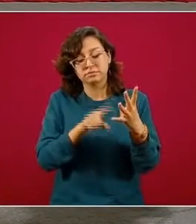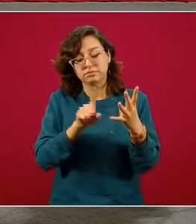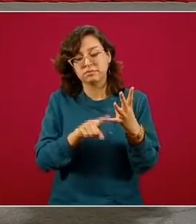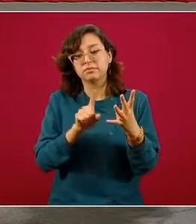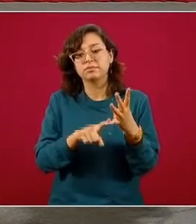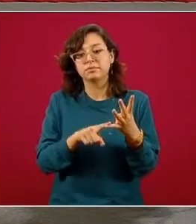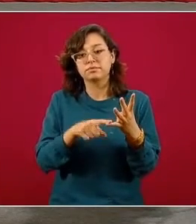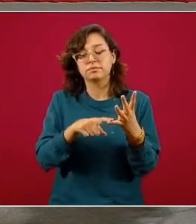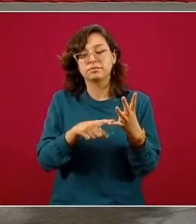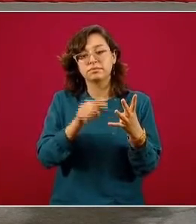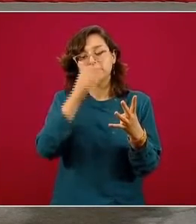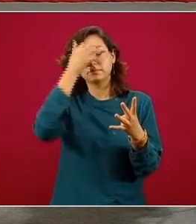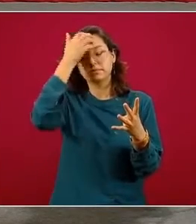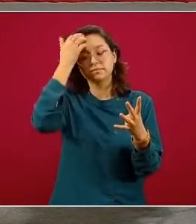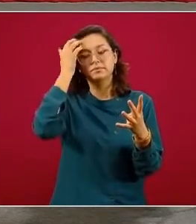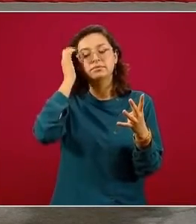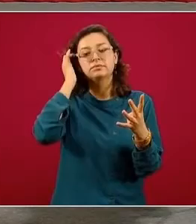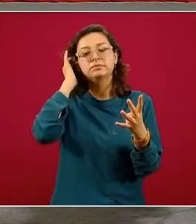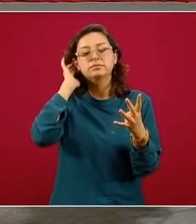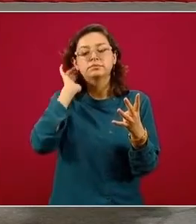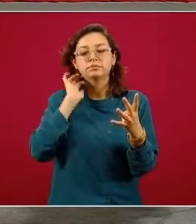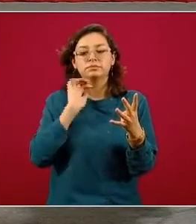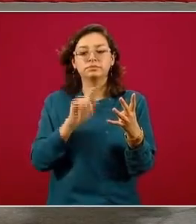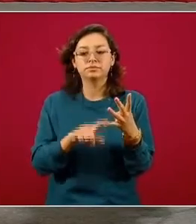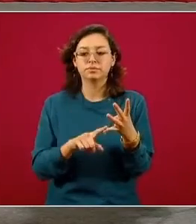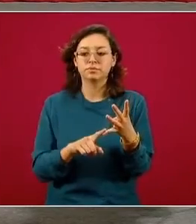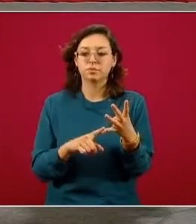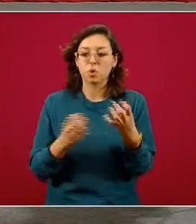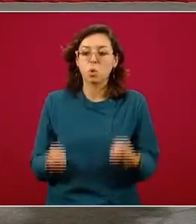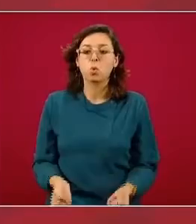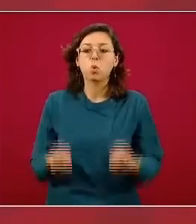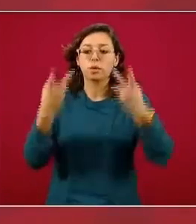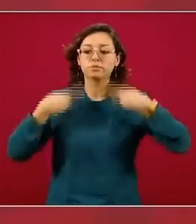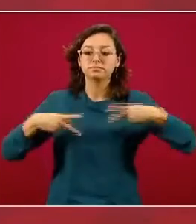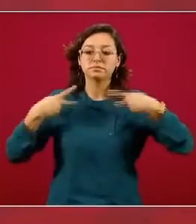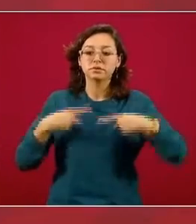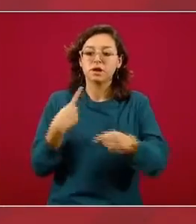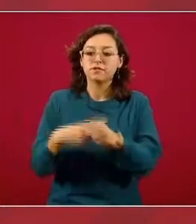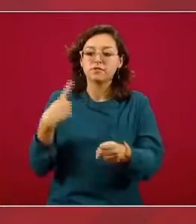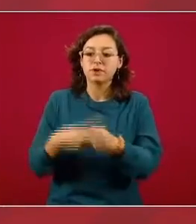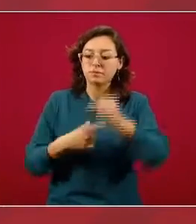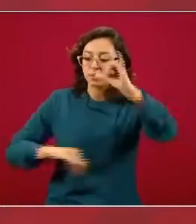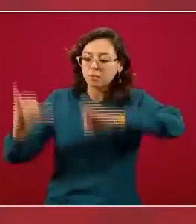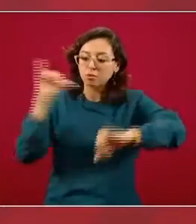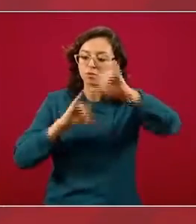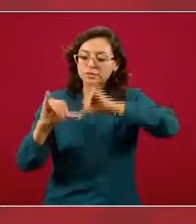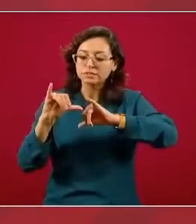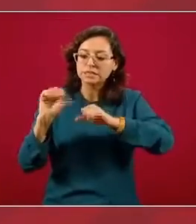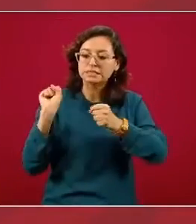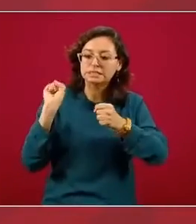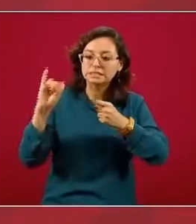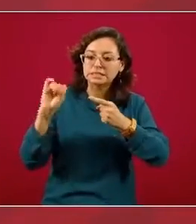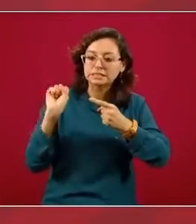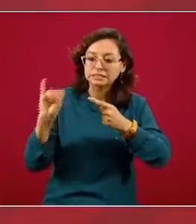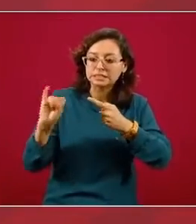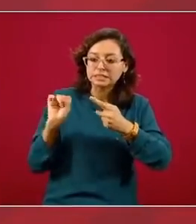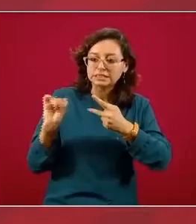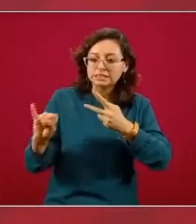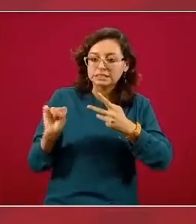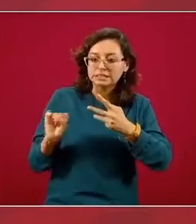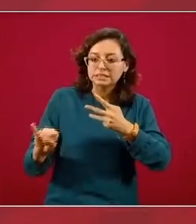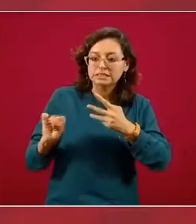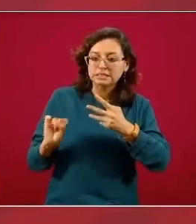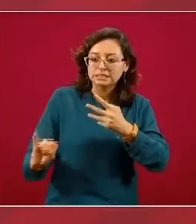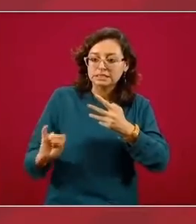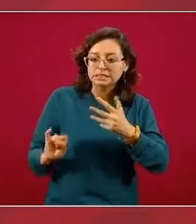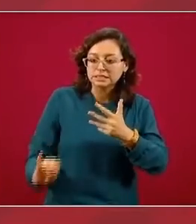el cuarto indicador es el porcentaje de muestras que resultan positivas en aquellas que fueron tomadas en personas con